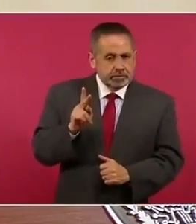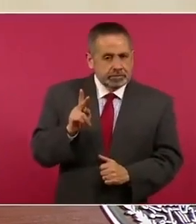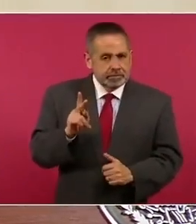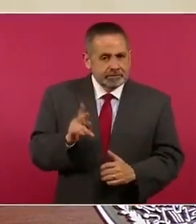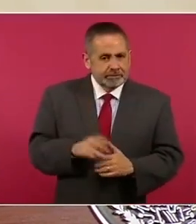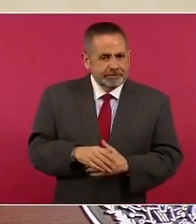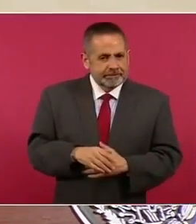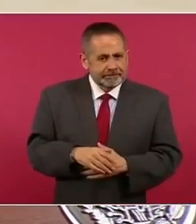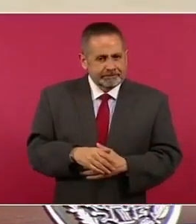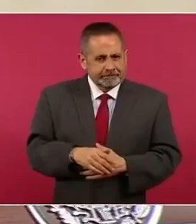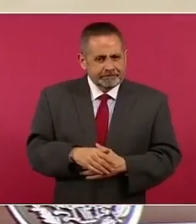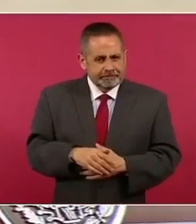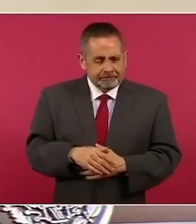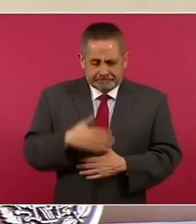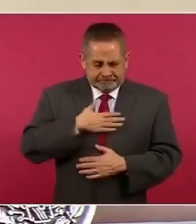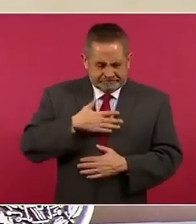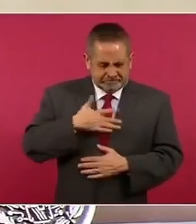que son de ellos